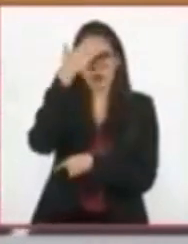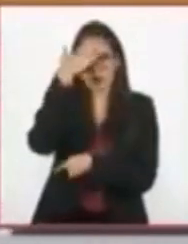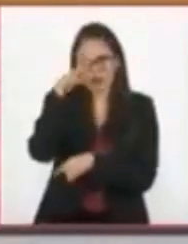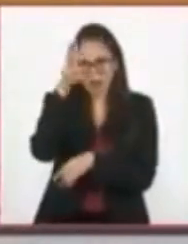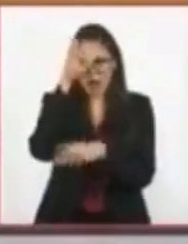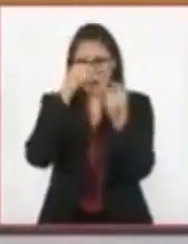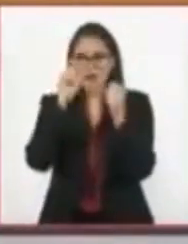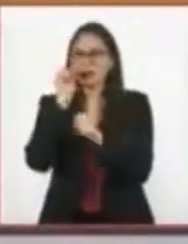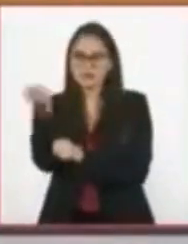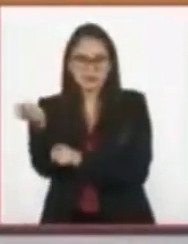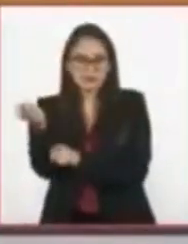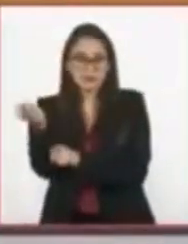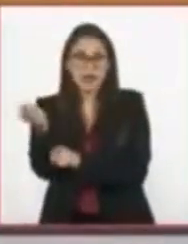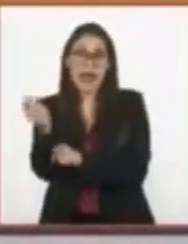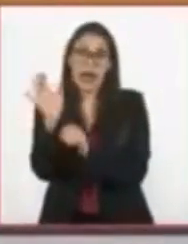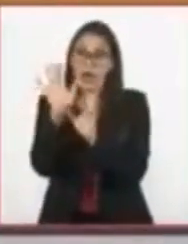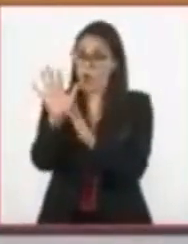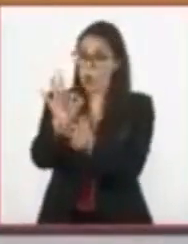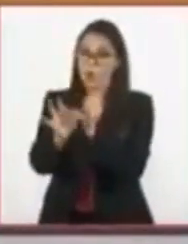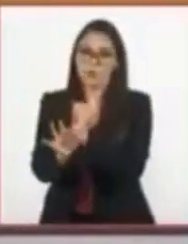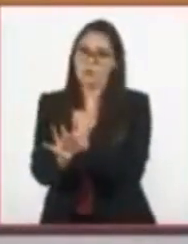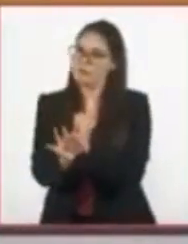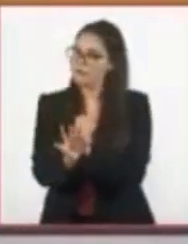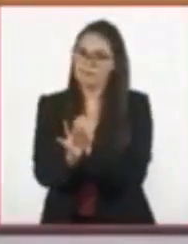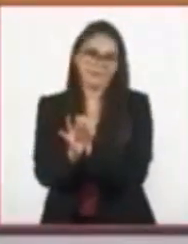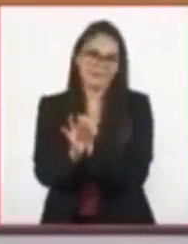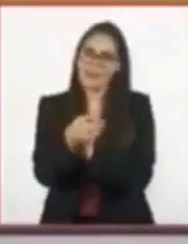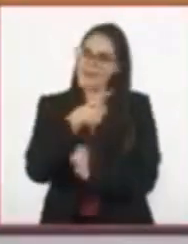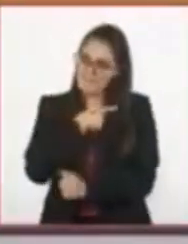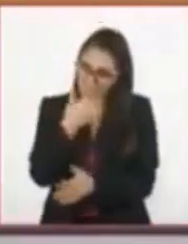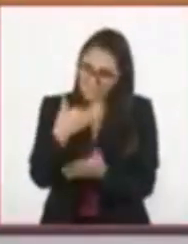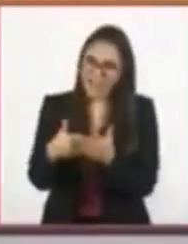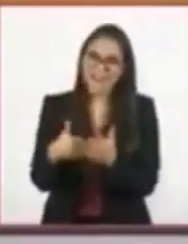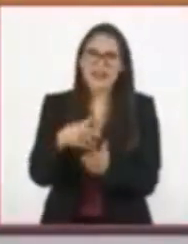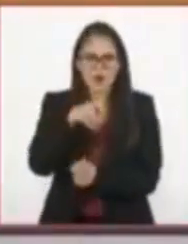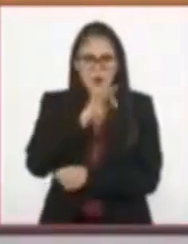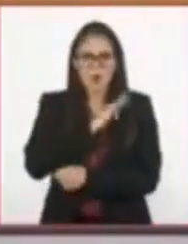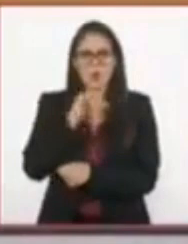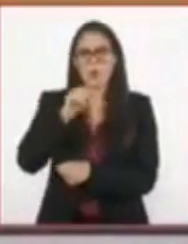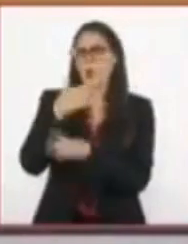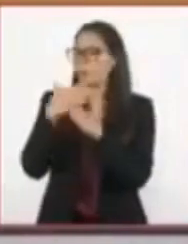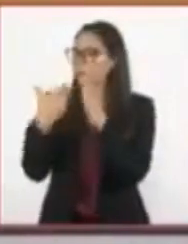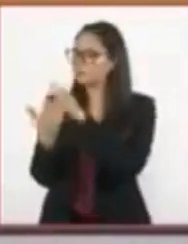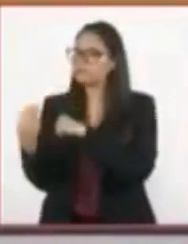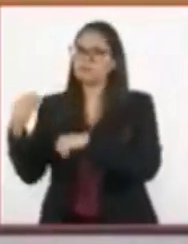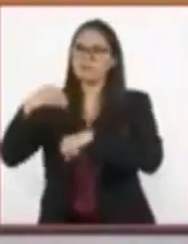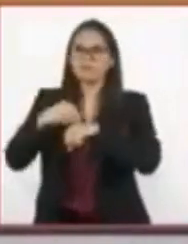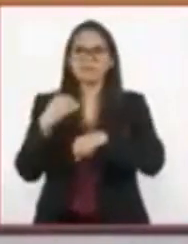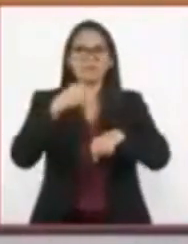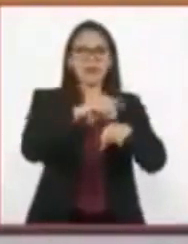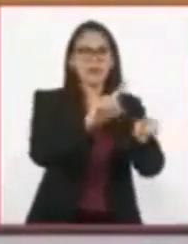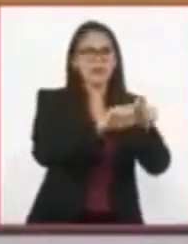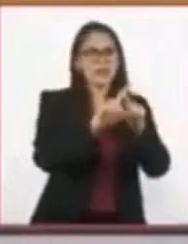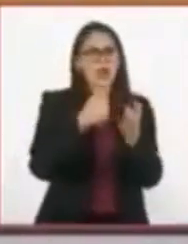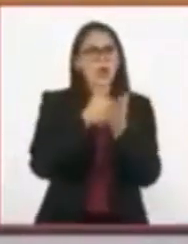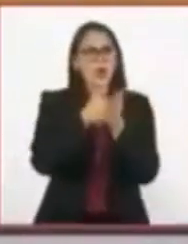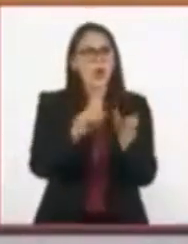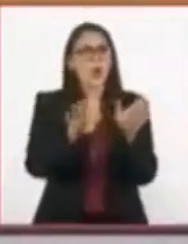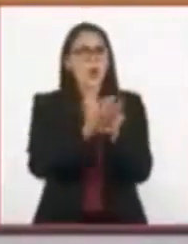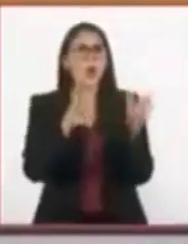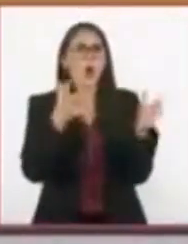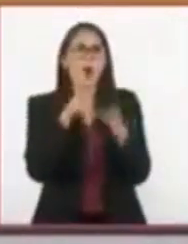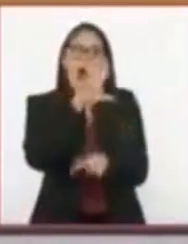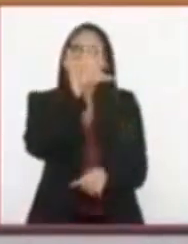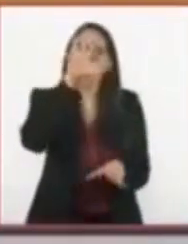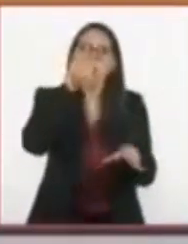personajes. Pero espera, esto no es todo. Siempre puedes seguir agregando elementos que te permitan analizar las causas o